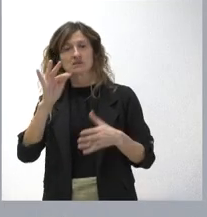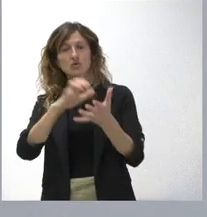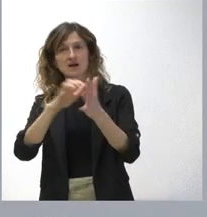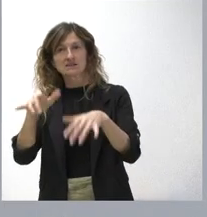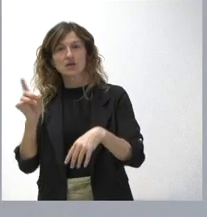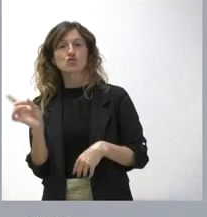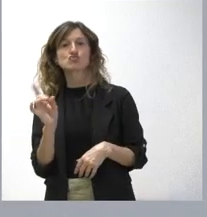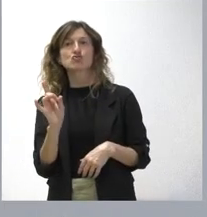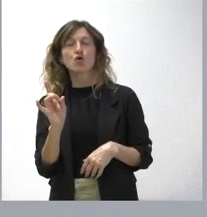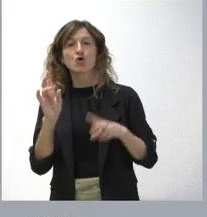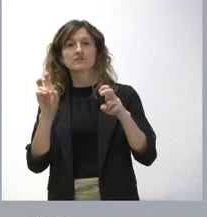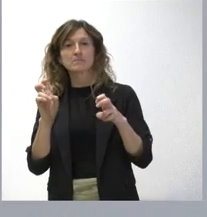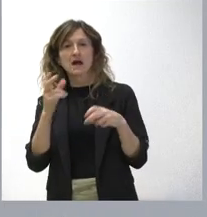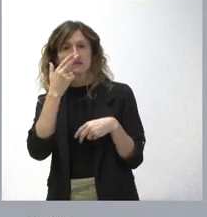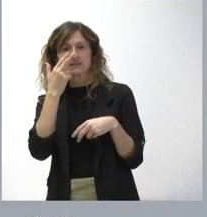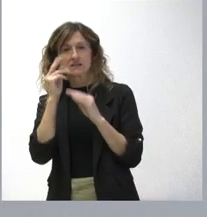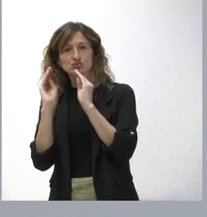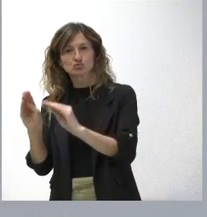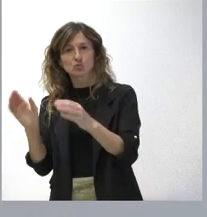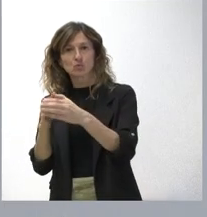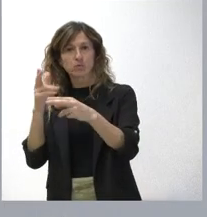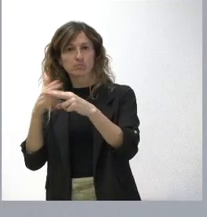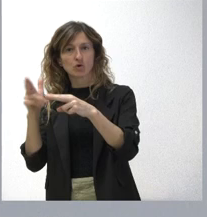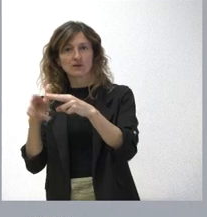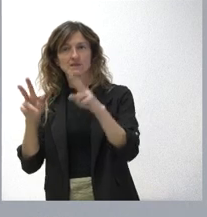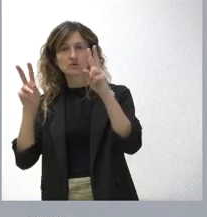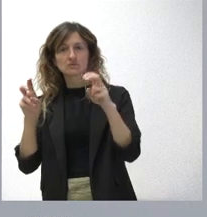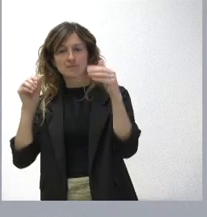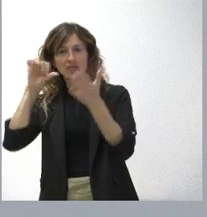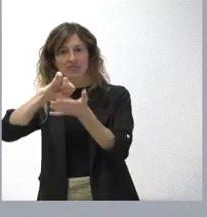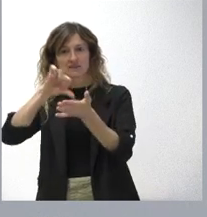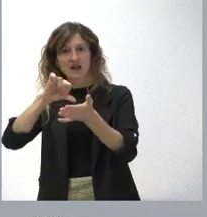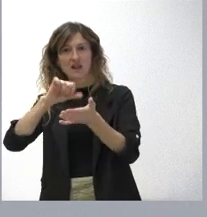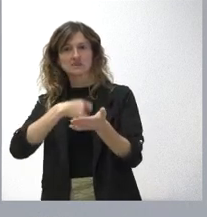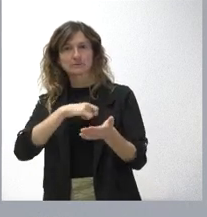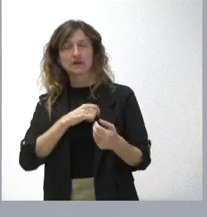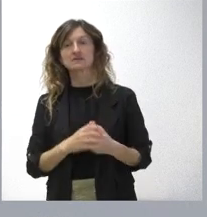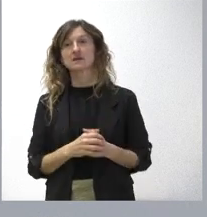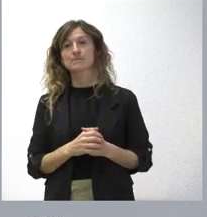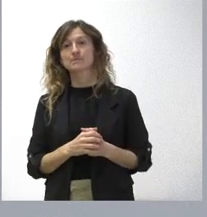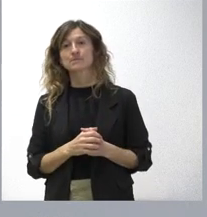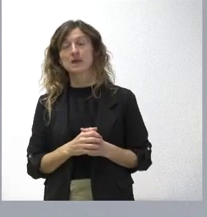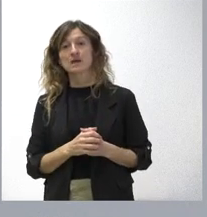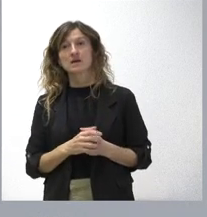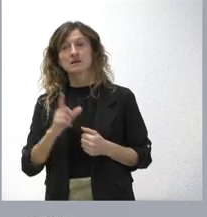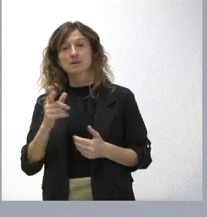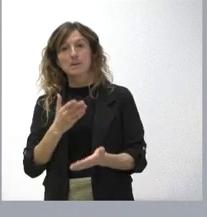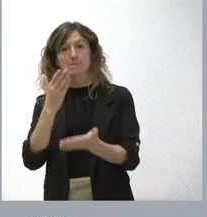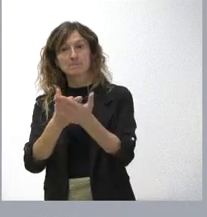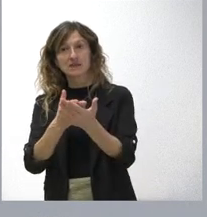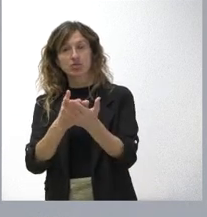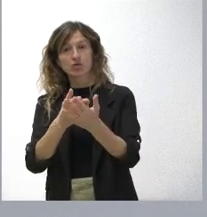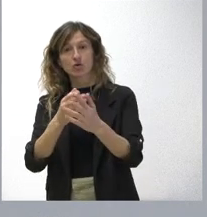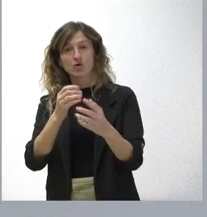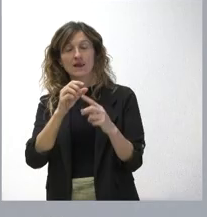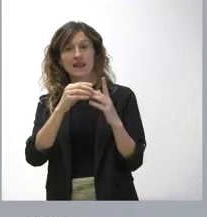posición de interés de su partido a nivel central. Y lo que le estamos pidiendo al líder del